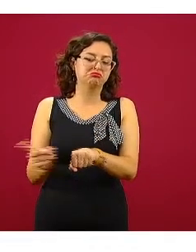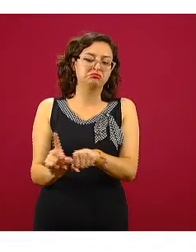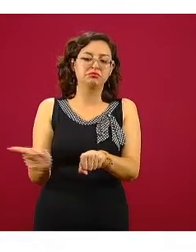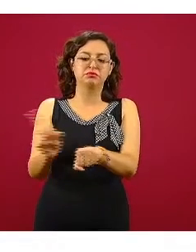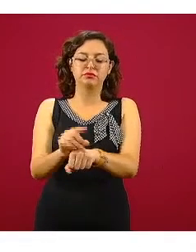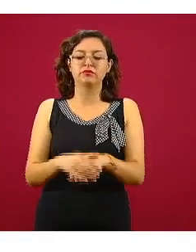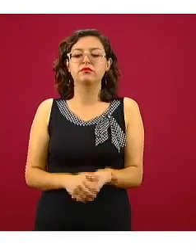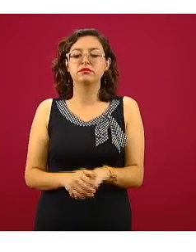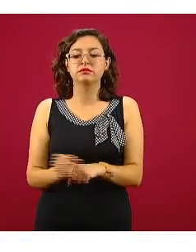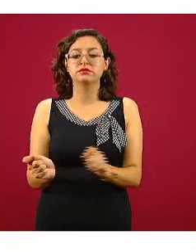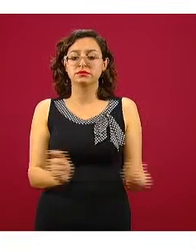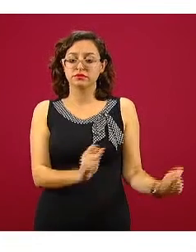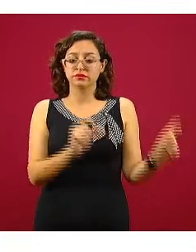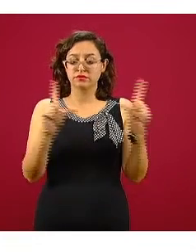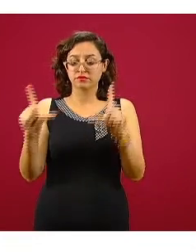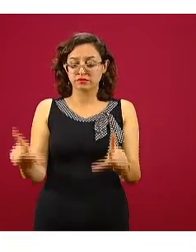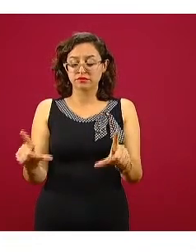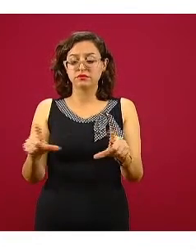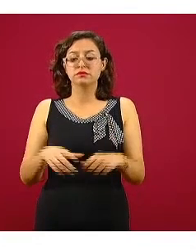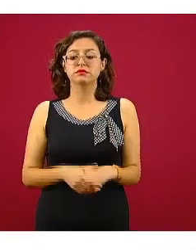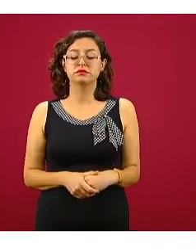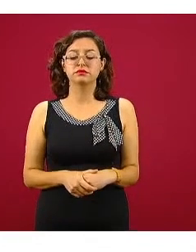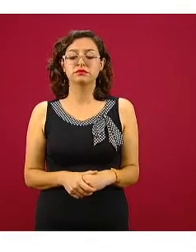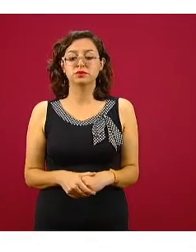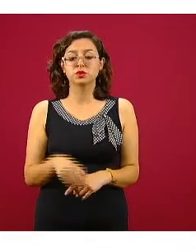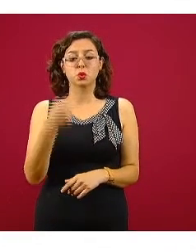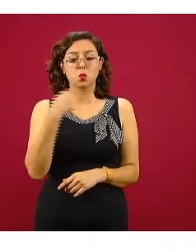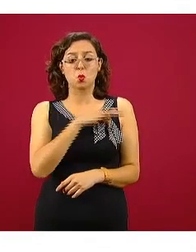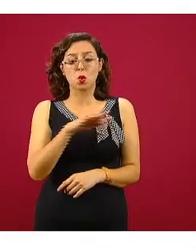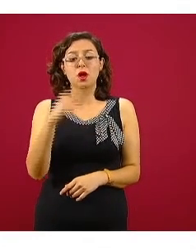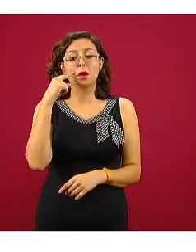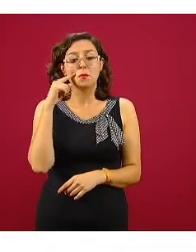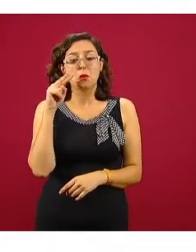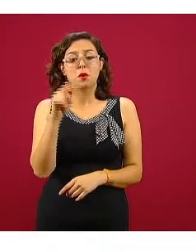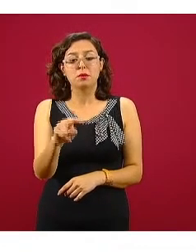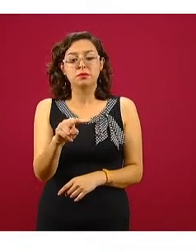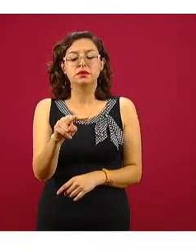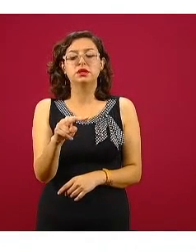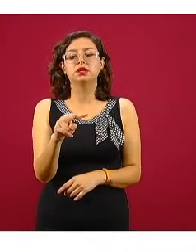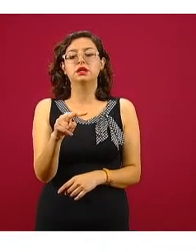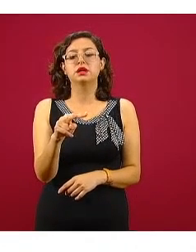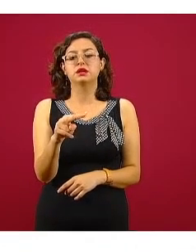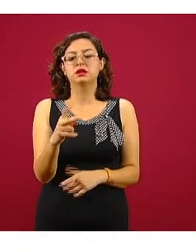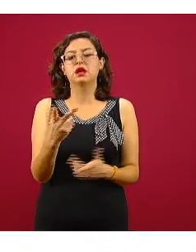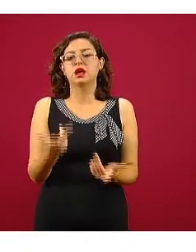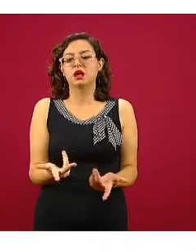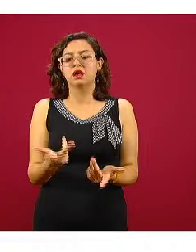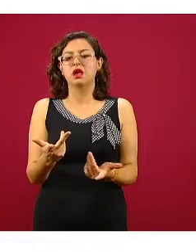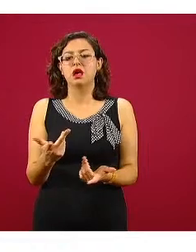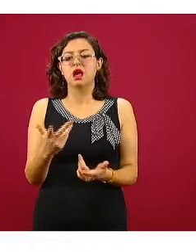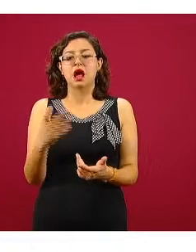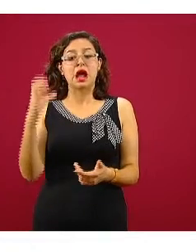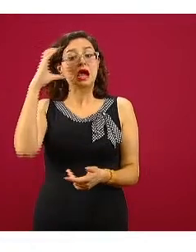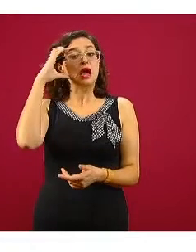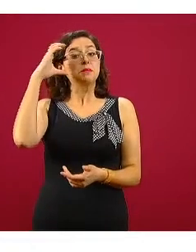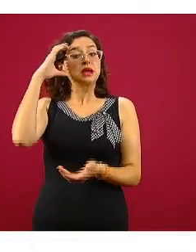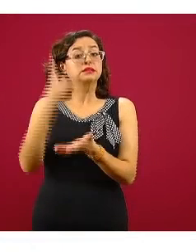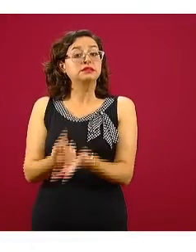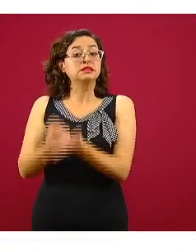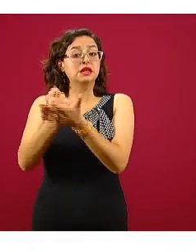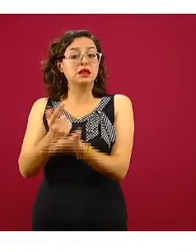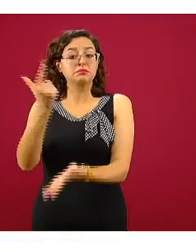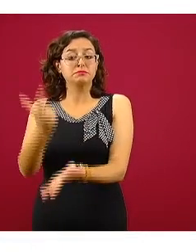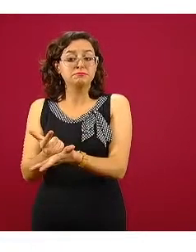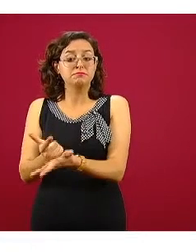diapositiva, que sería la última de este bloque, vemos específicamente la ocupación y disponibilidad de las camas de terapia